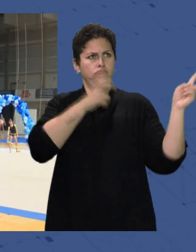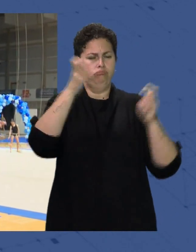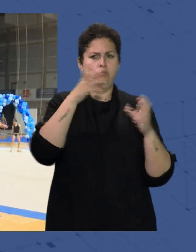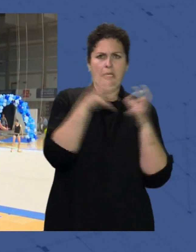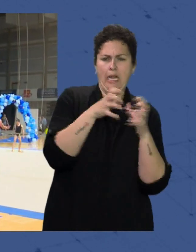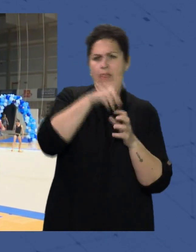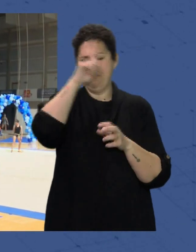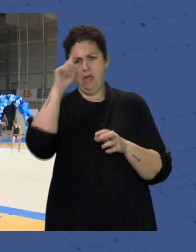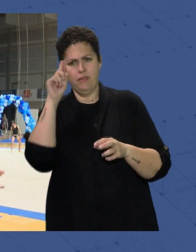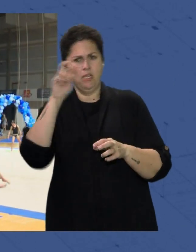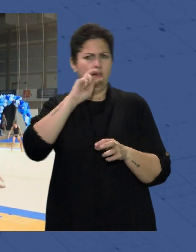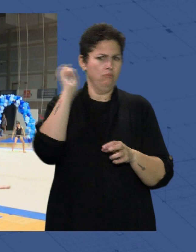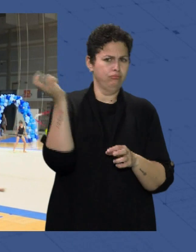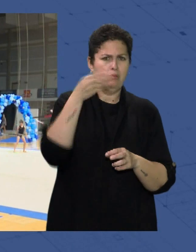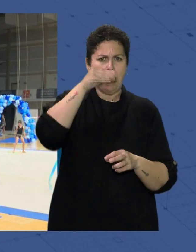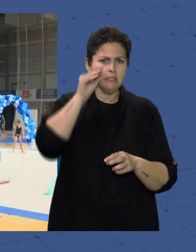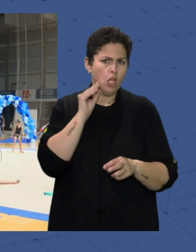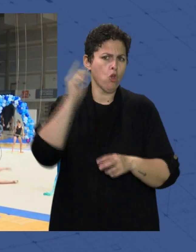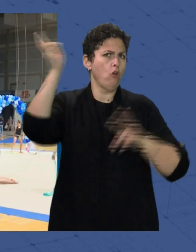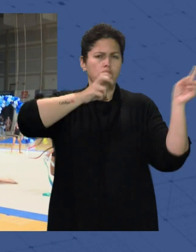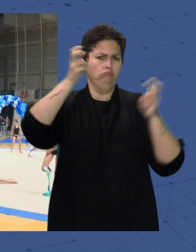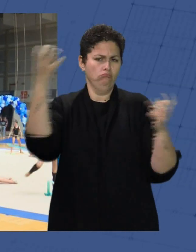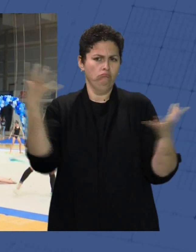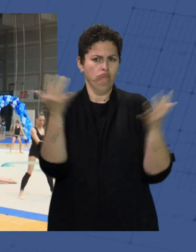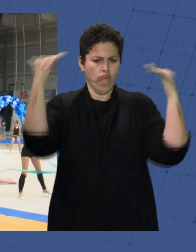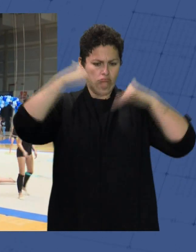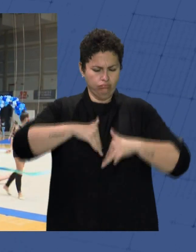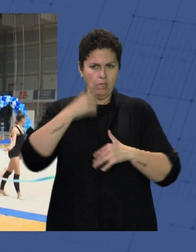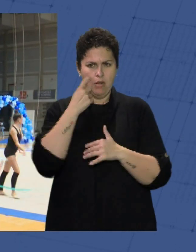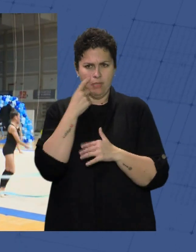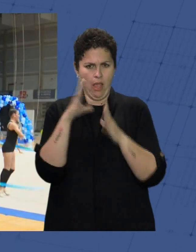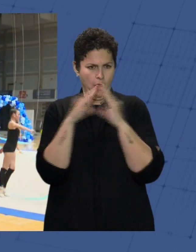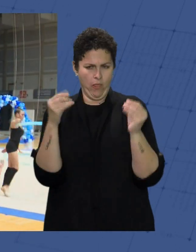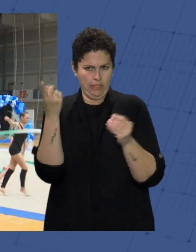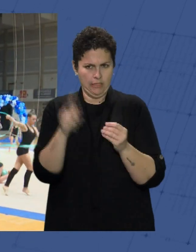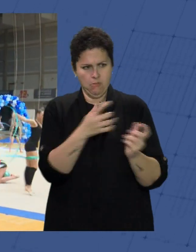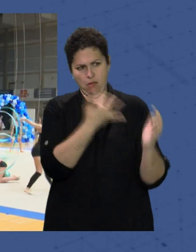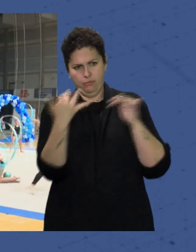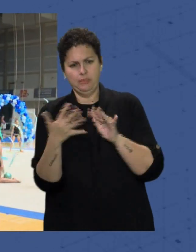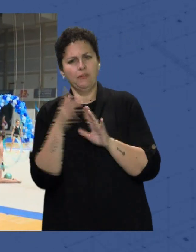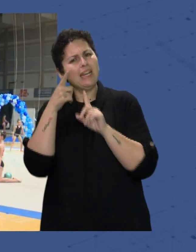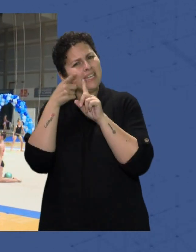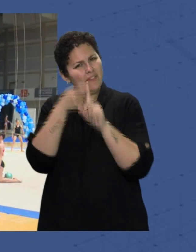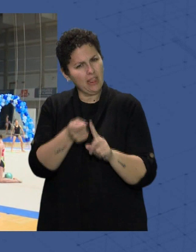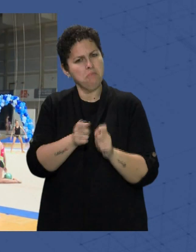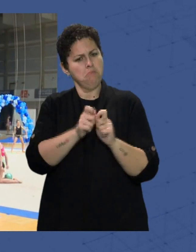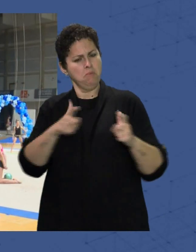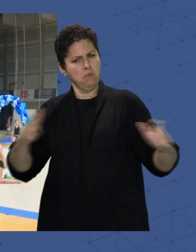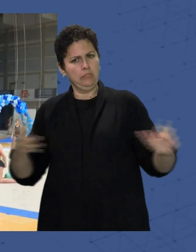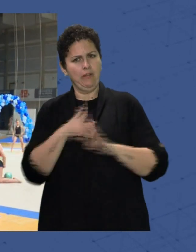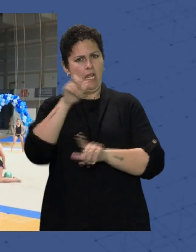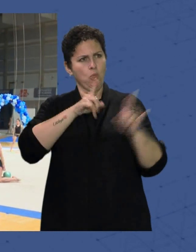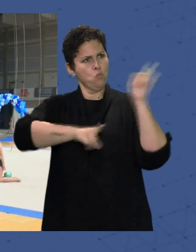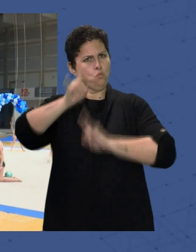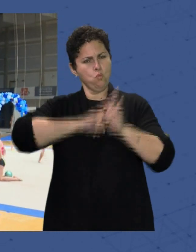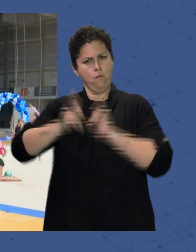están viniendo De Alcoy De Castellón De todos los sitios Y por su gusto Andalucía De todos los sitios Porque sea un referente Mucho más Y que la gente Le atraiga a venir